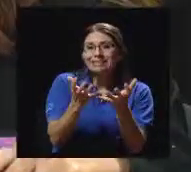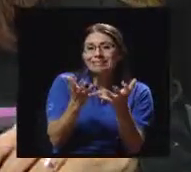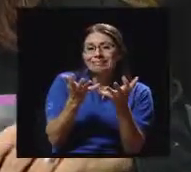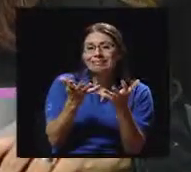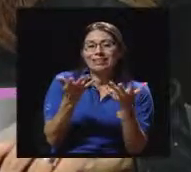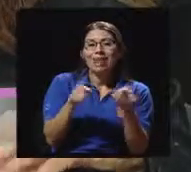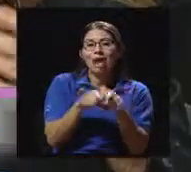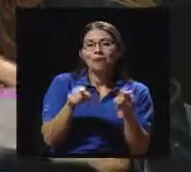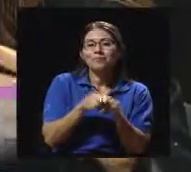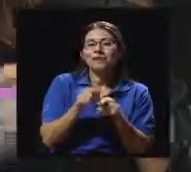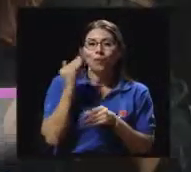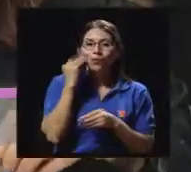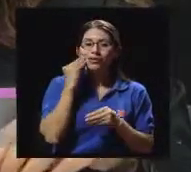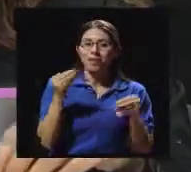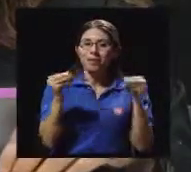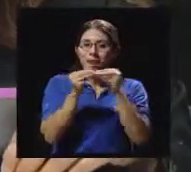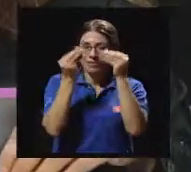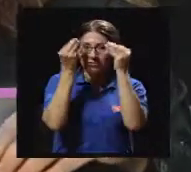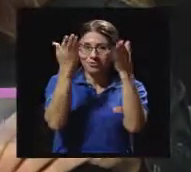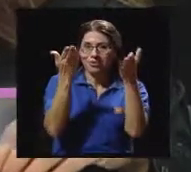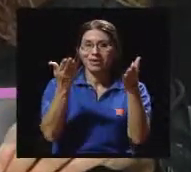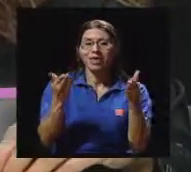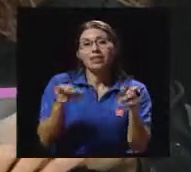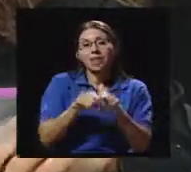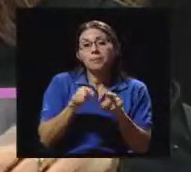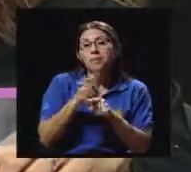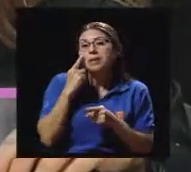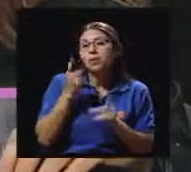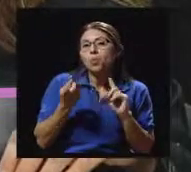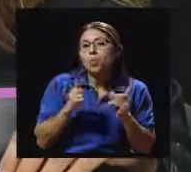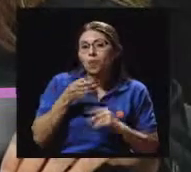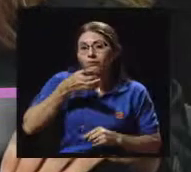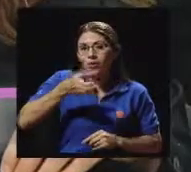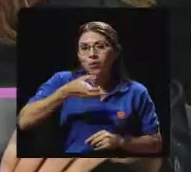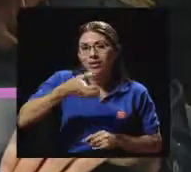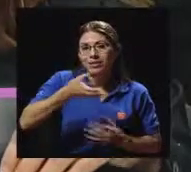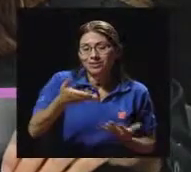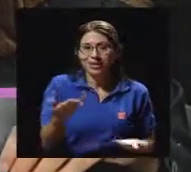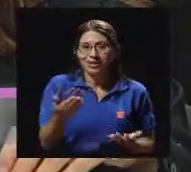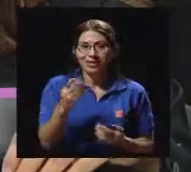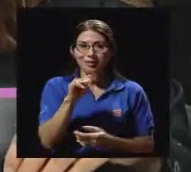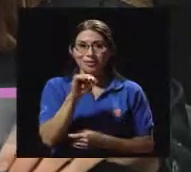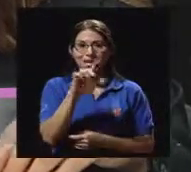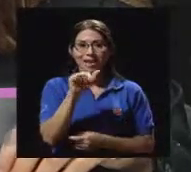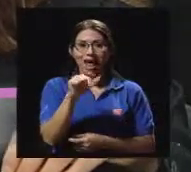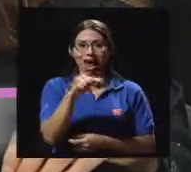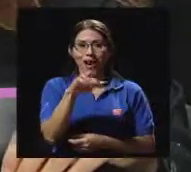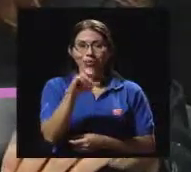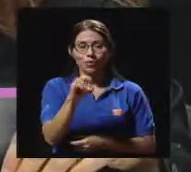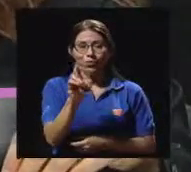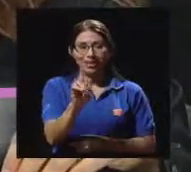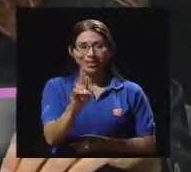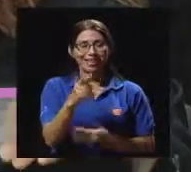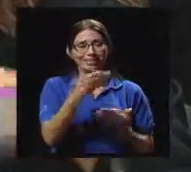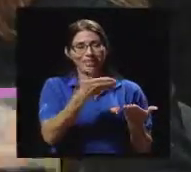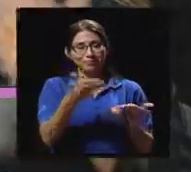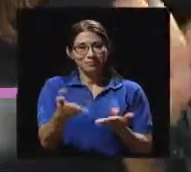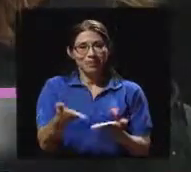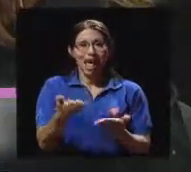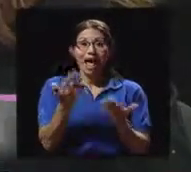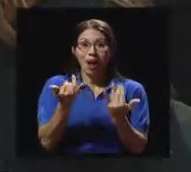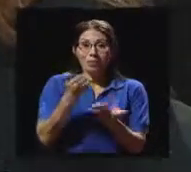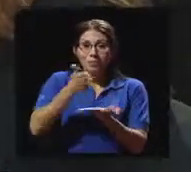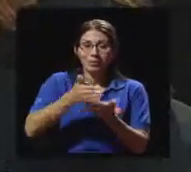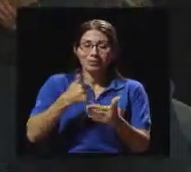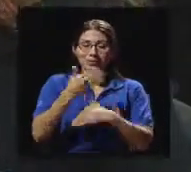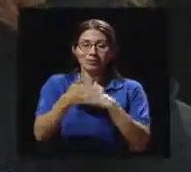y deseosa también de conocer más y por supuesto que recomendaciones que nos va a dar el especialista Milagro Rodríguez que muy gentilmente nos acompañan. Vamos a hacer